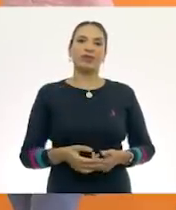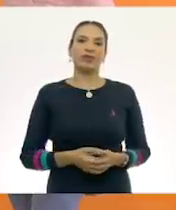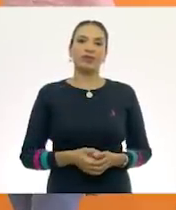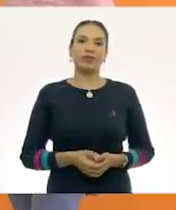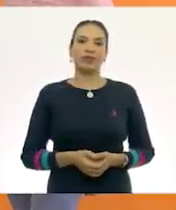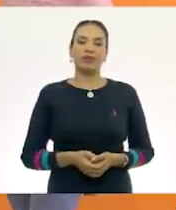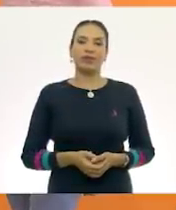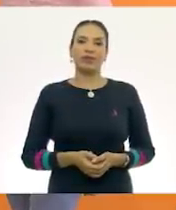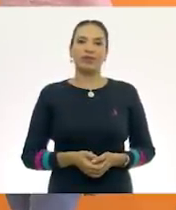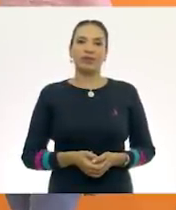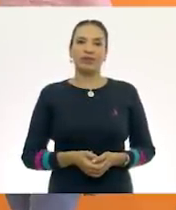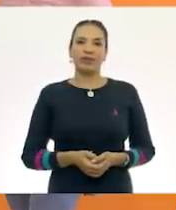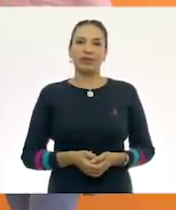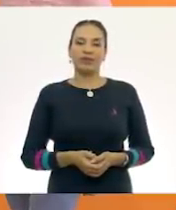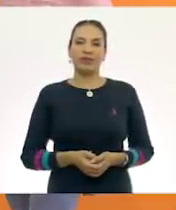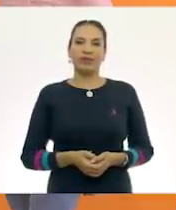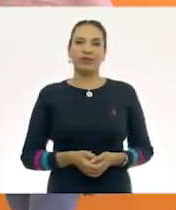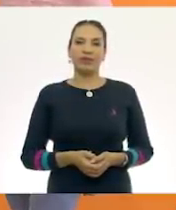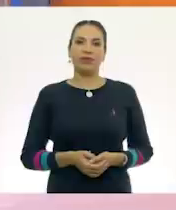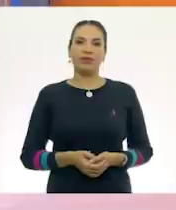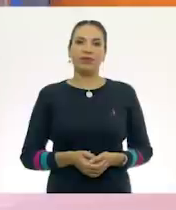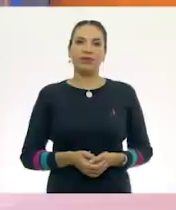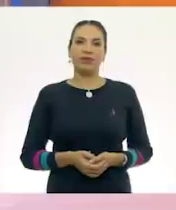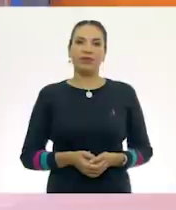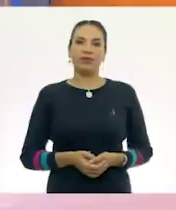niños.